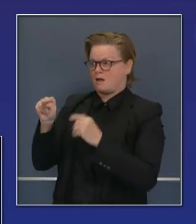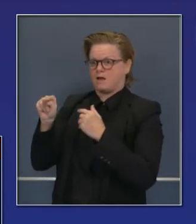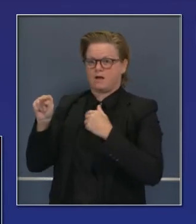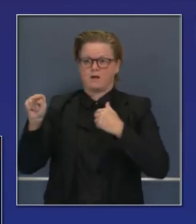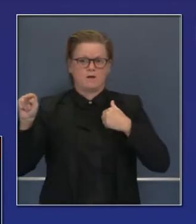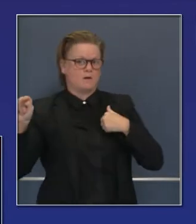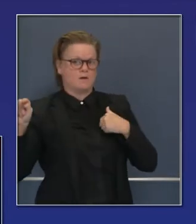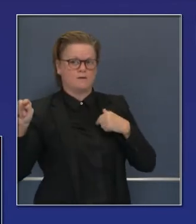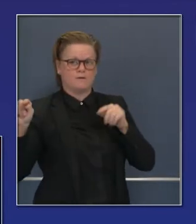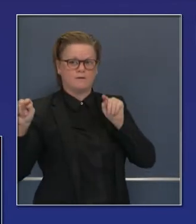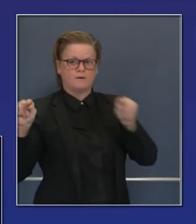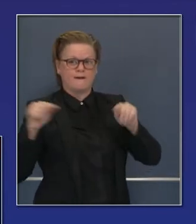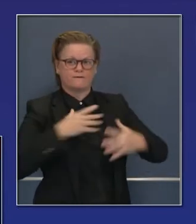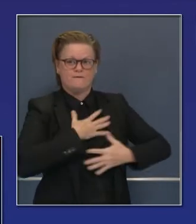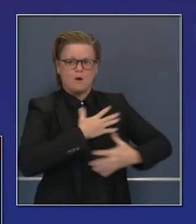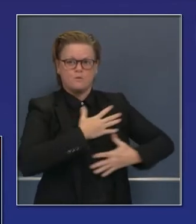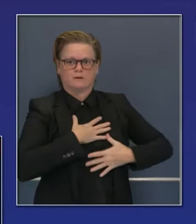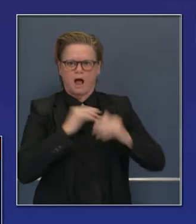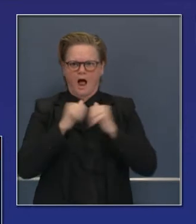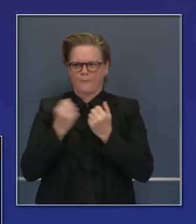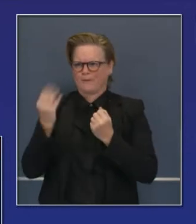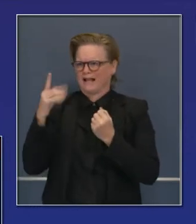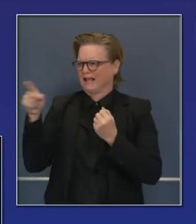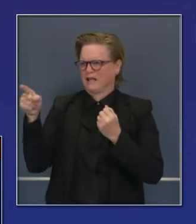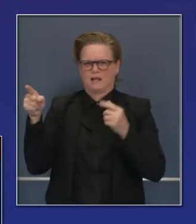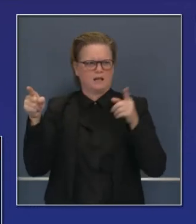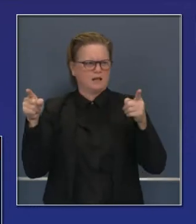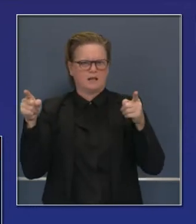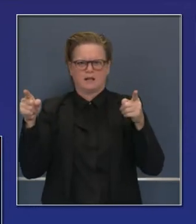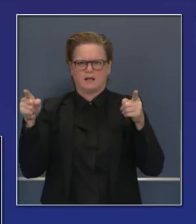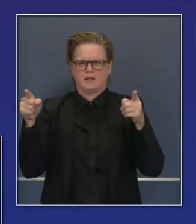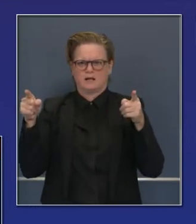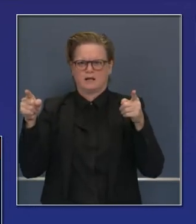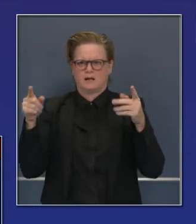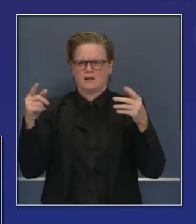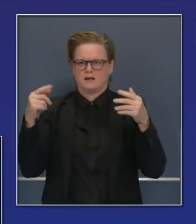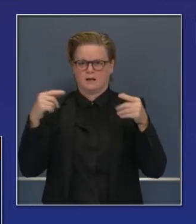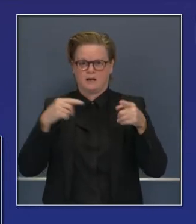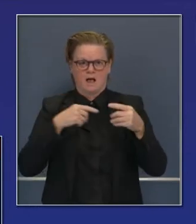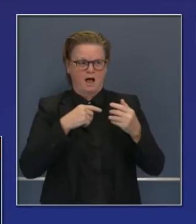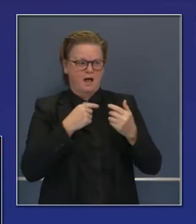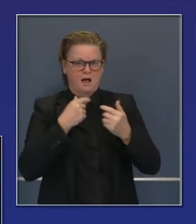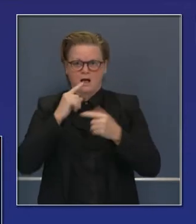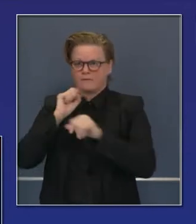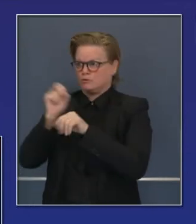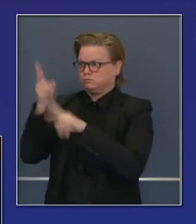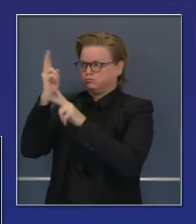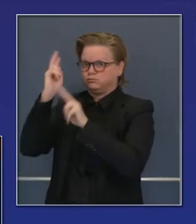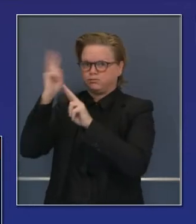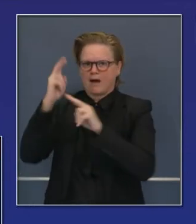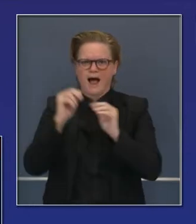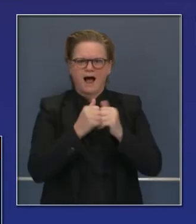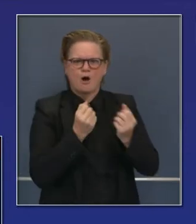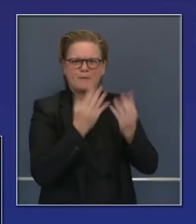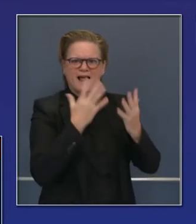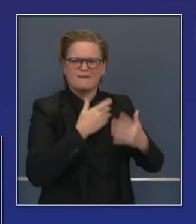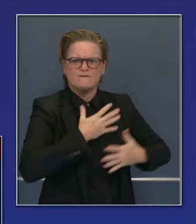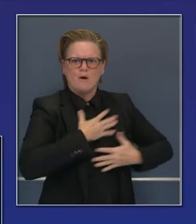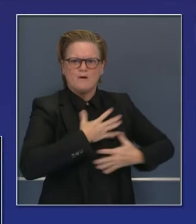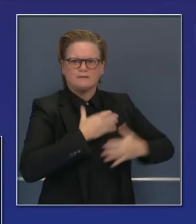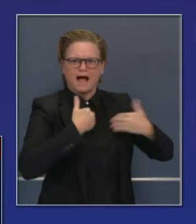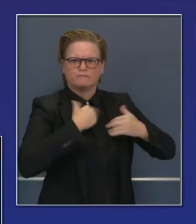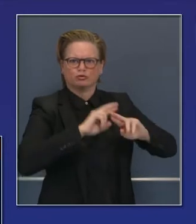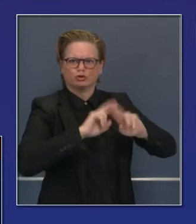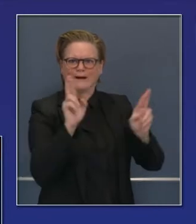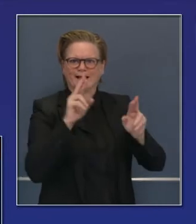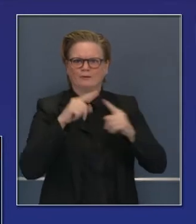también, pero al final del día, el número de ventiladores y el número de profesionales médicos es lo que importa. Hemos estado muy activos con los ventiladores.